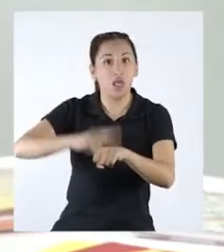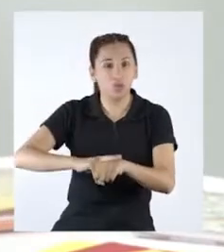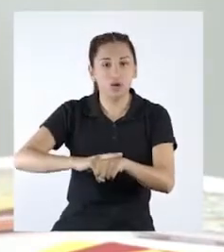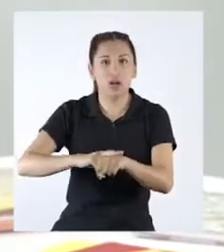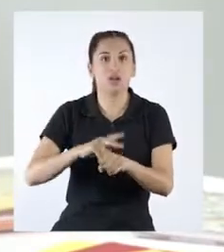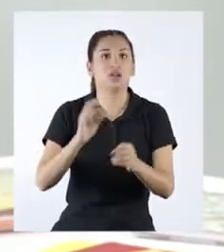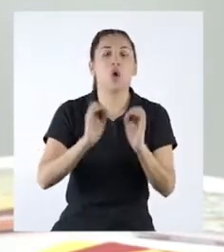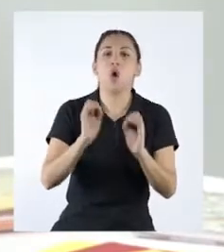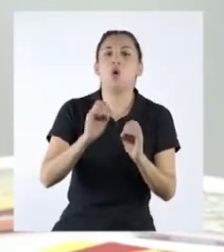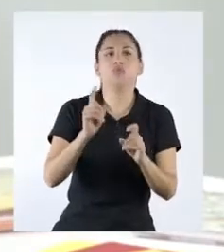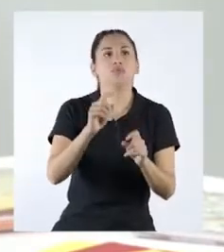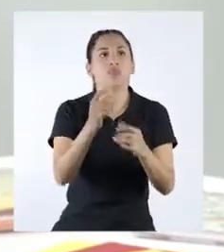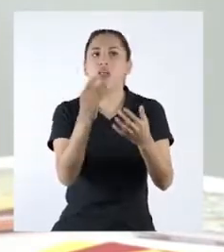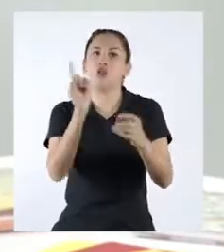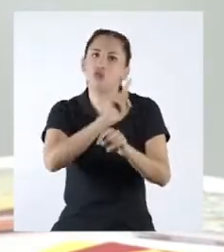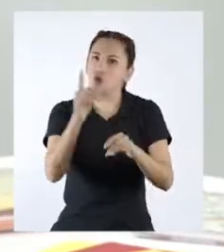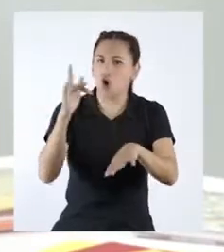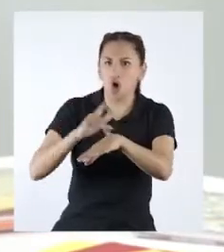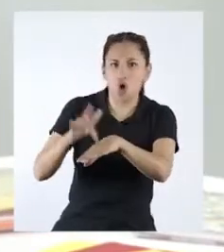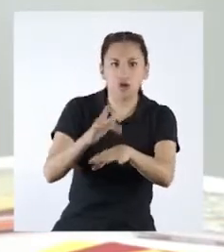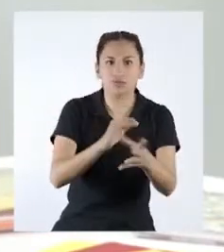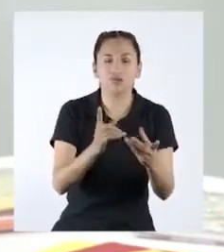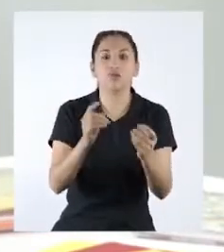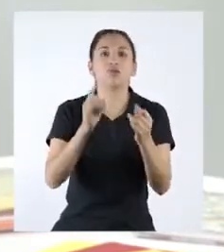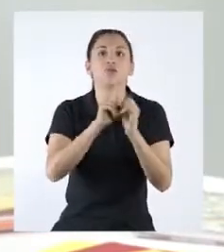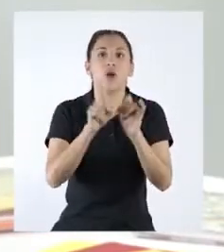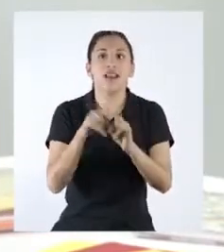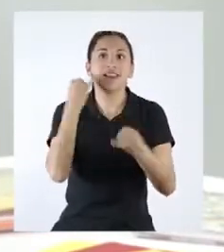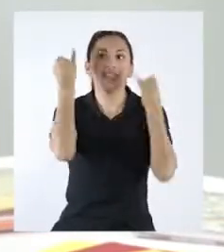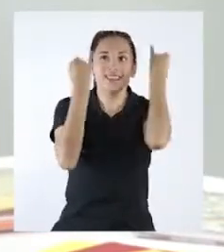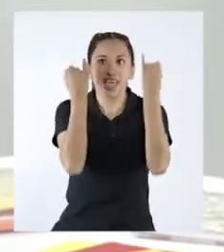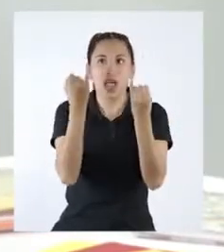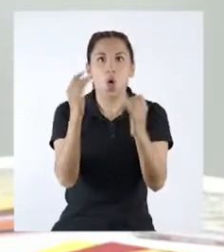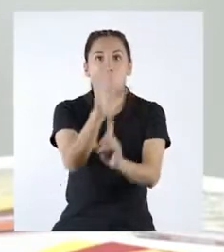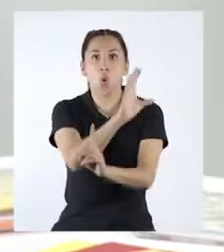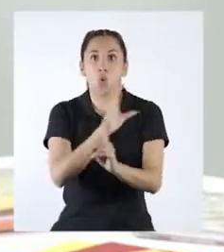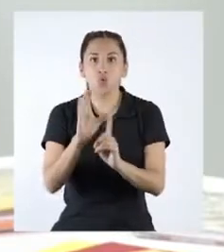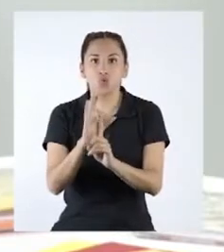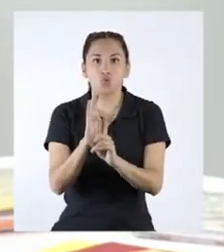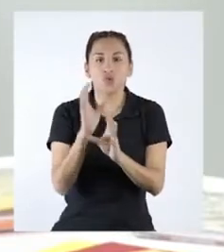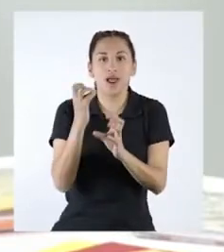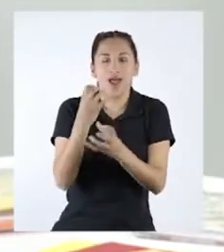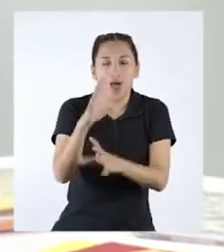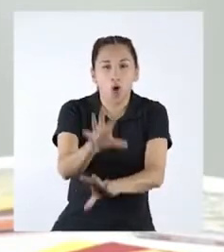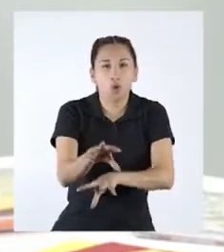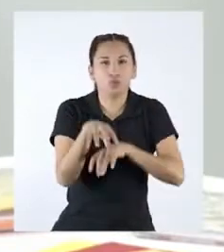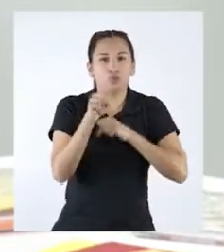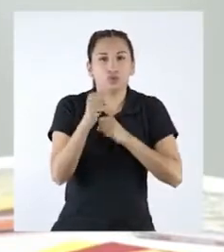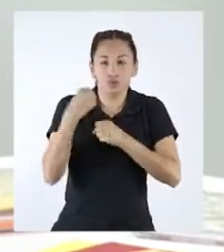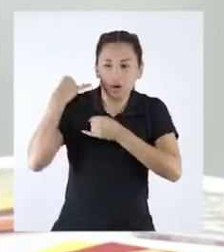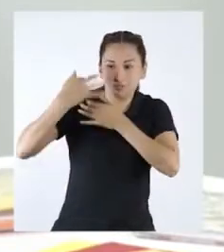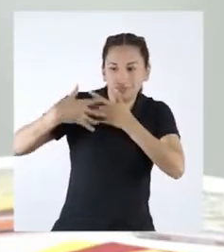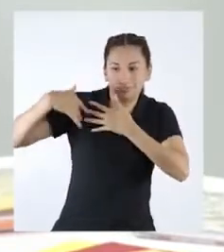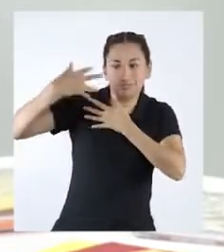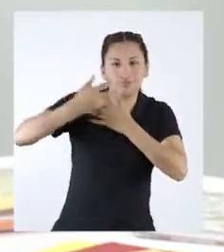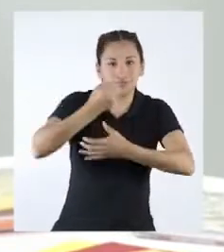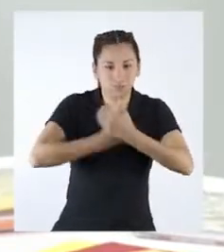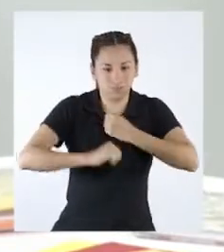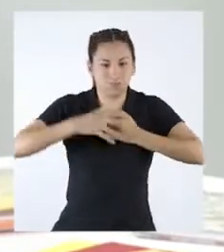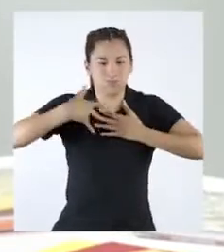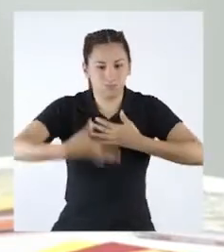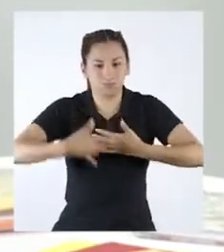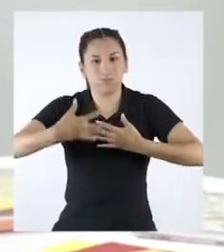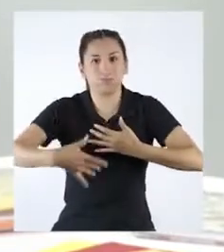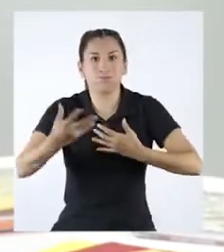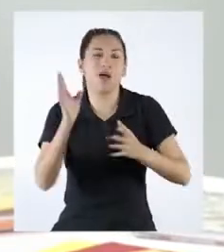inmateriales, que no son objetos físicos, sino ideas y culturas transmitidas de generación en